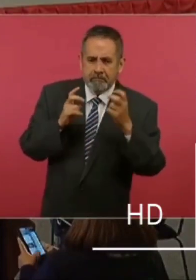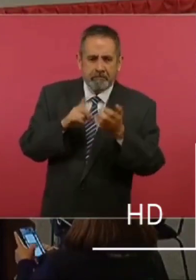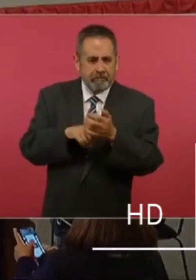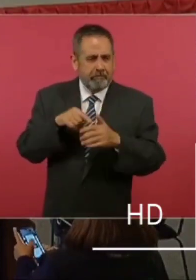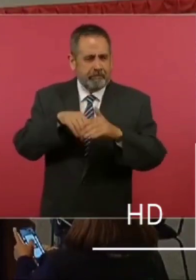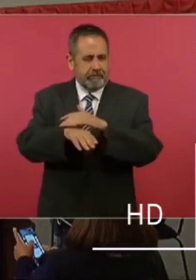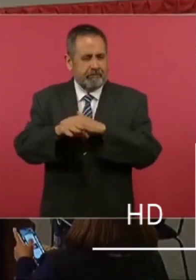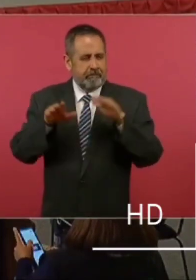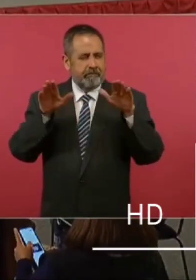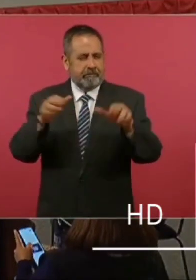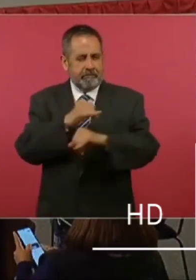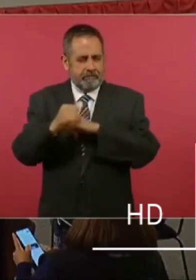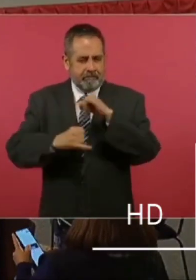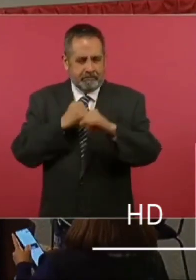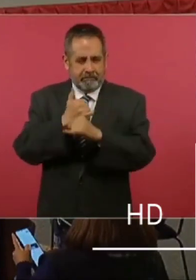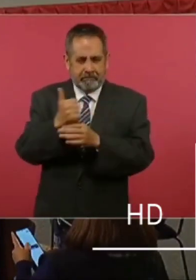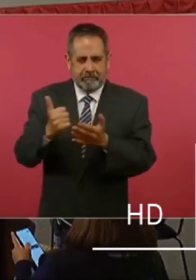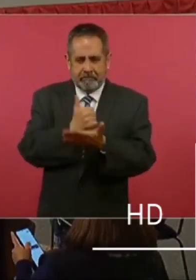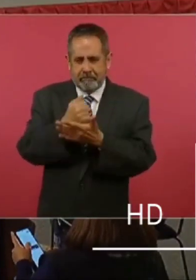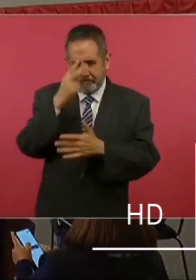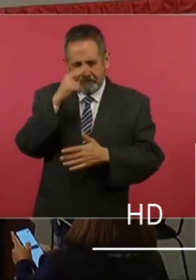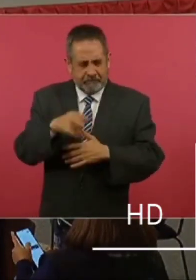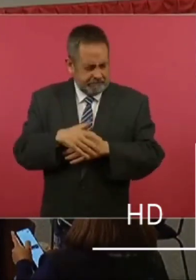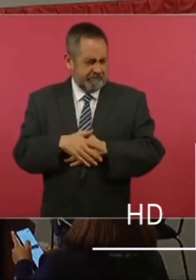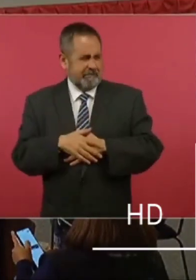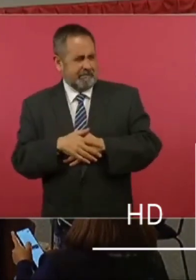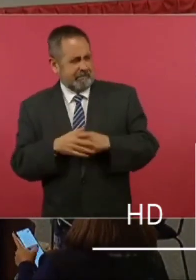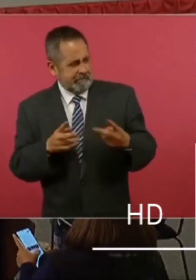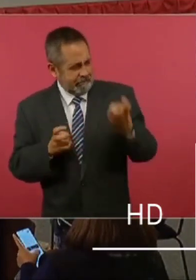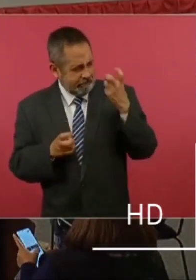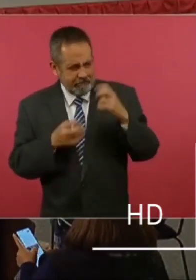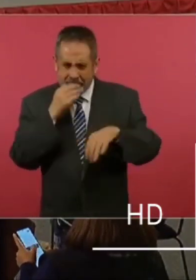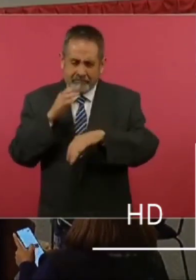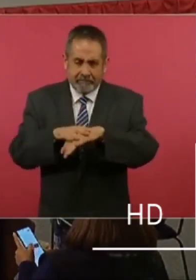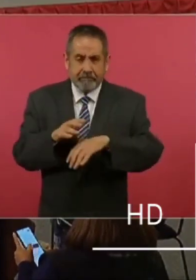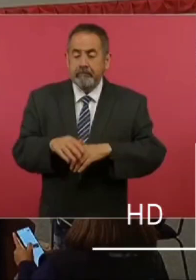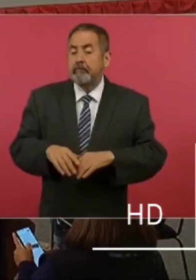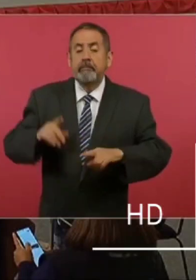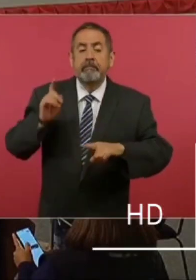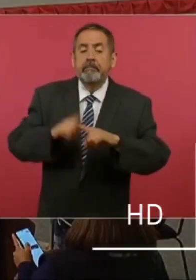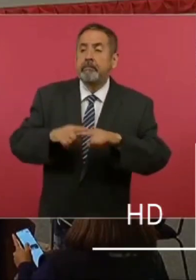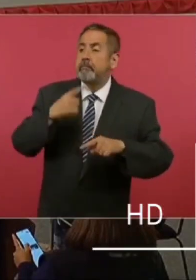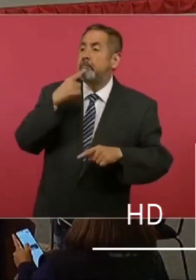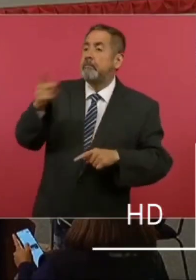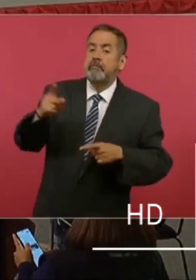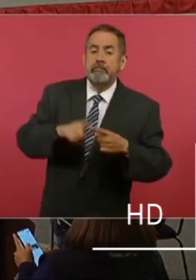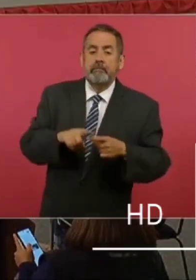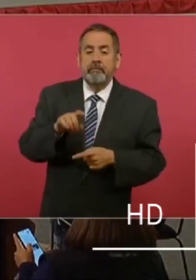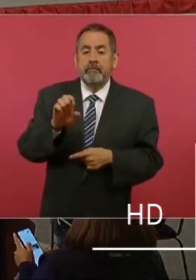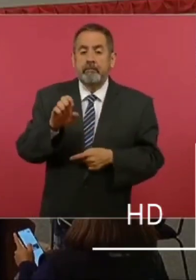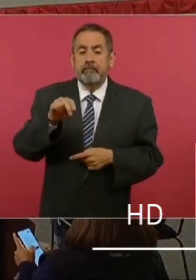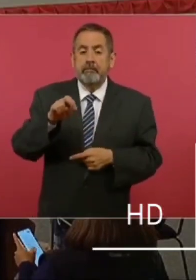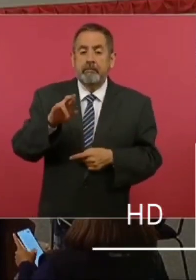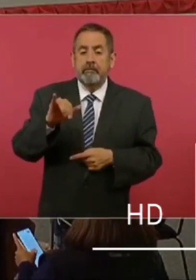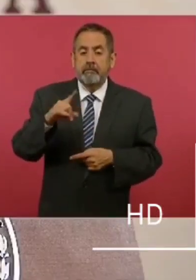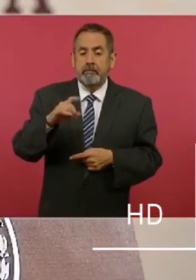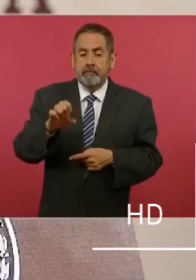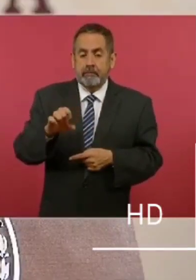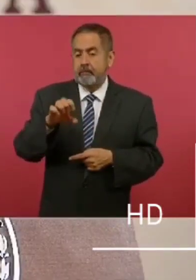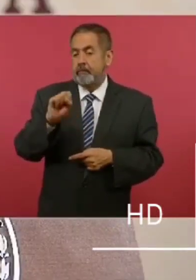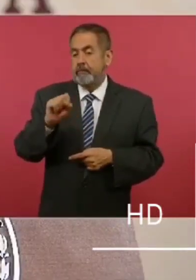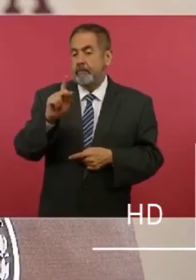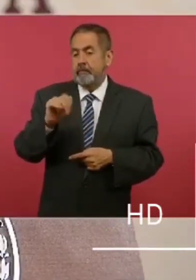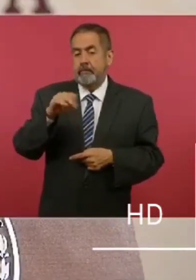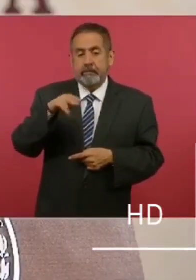hangares del aeropuerto internacional de la Ciudad de México. Quien la realizó se llama Enrique Roberto Espino y bueno,